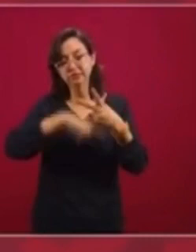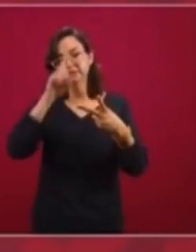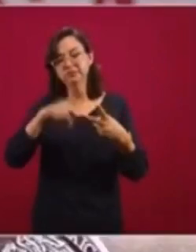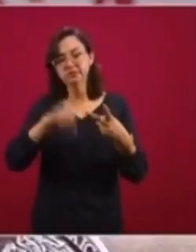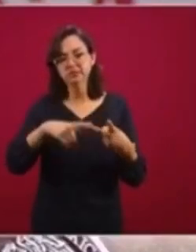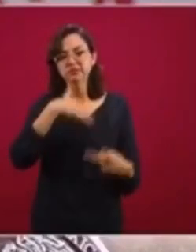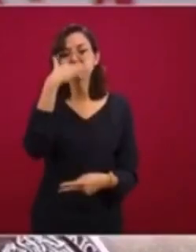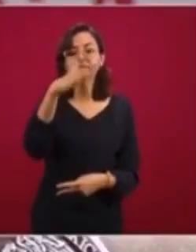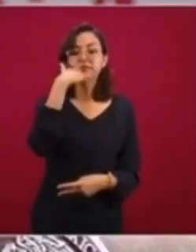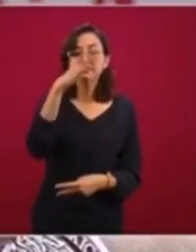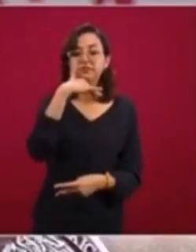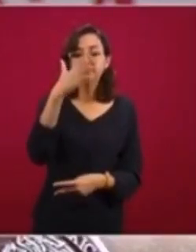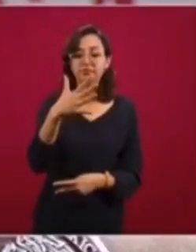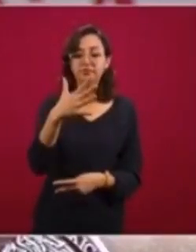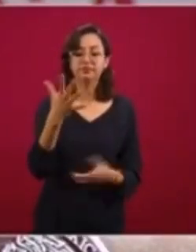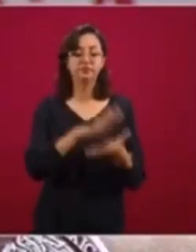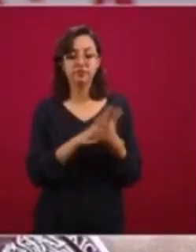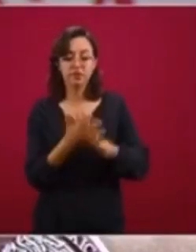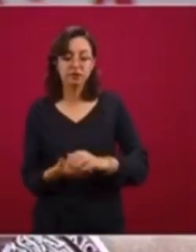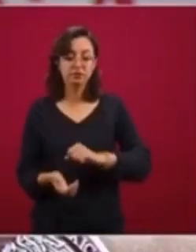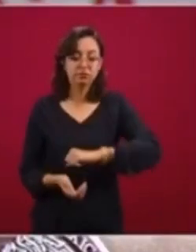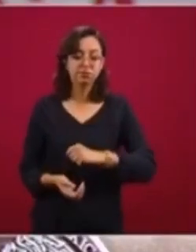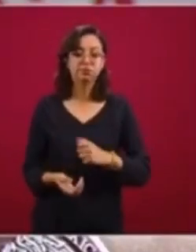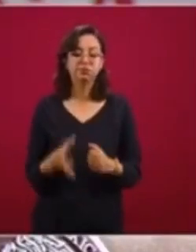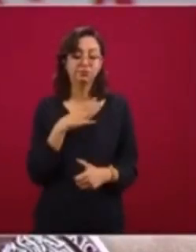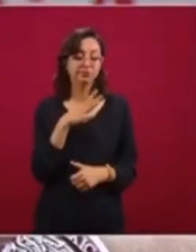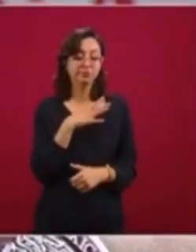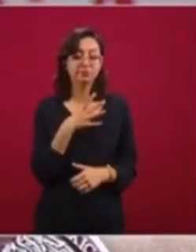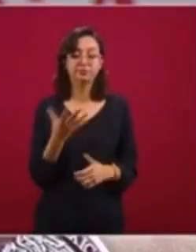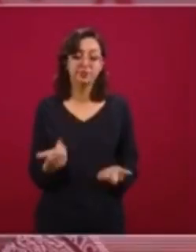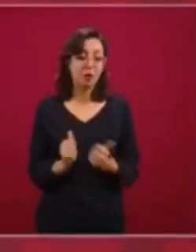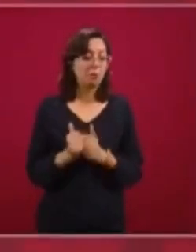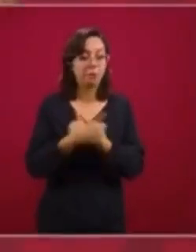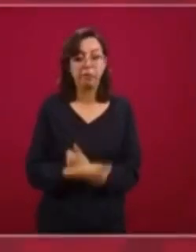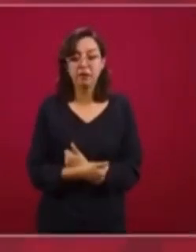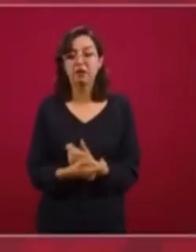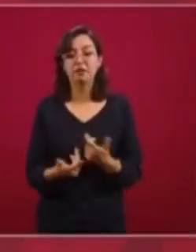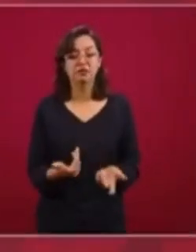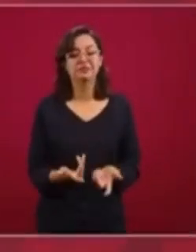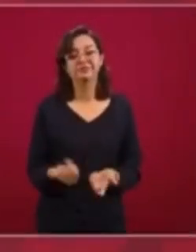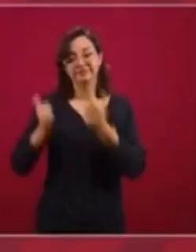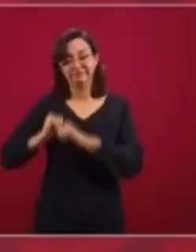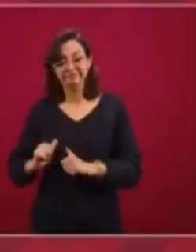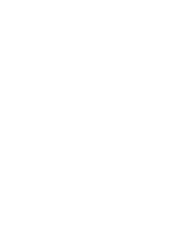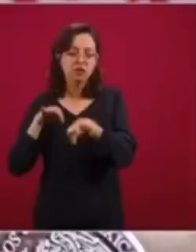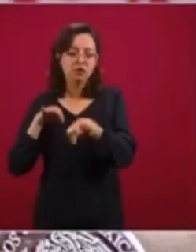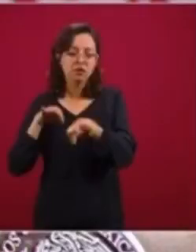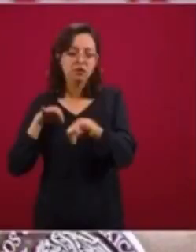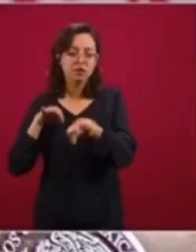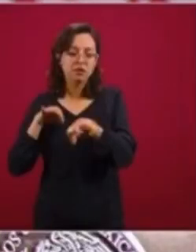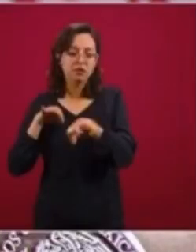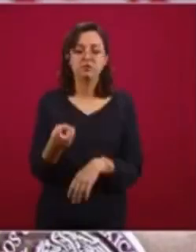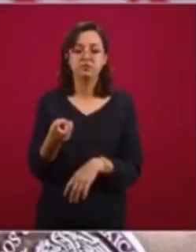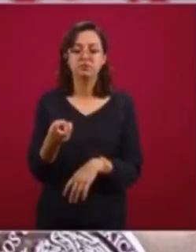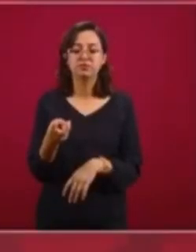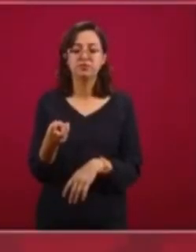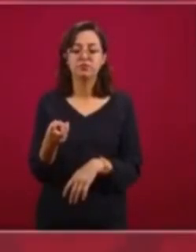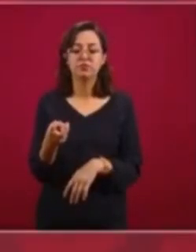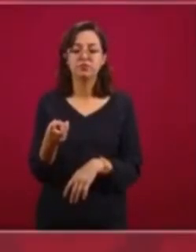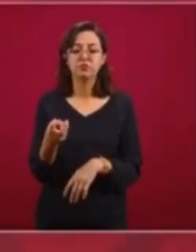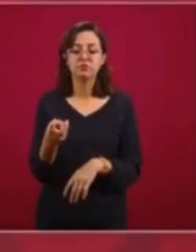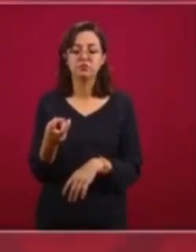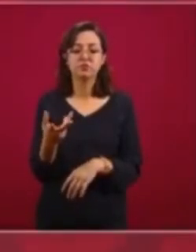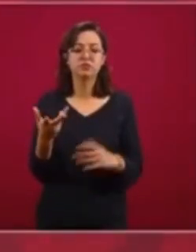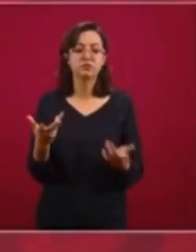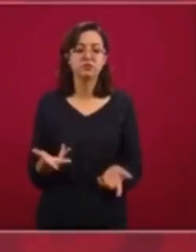de complicidades, de componendas que se da entre autoridades y delincuencia. Aún con